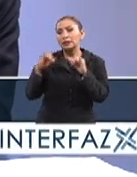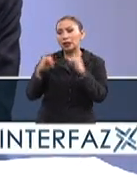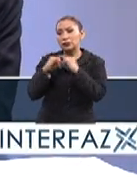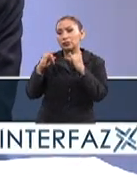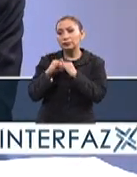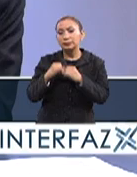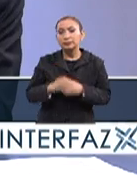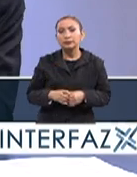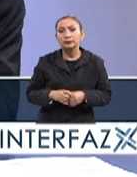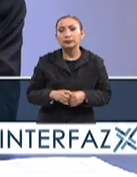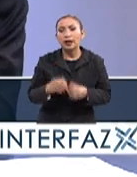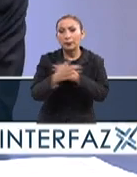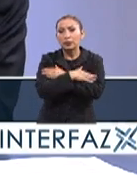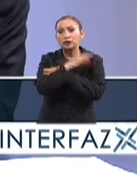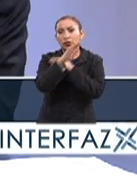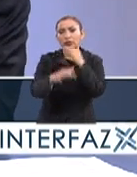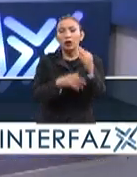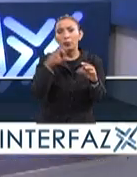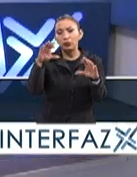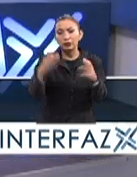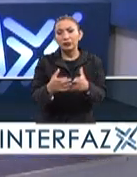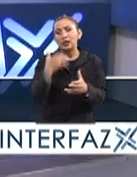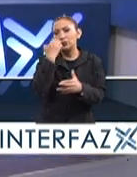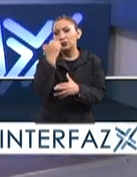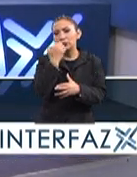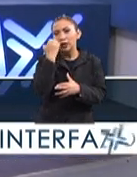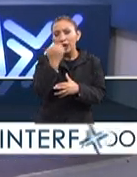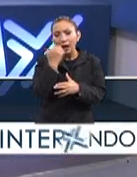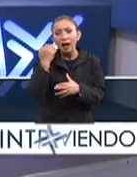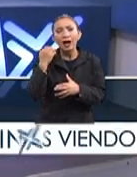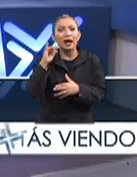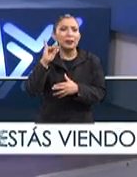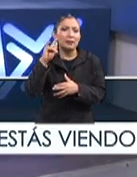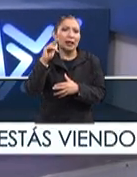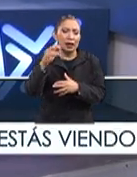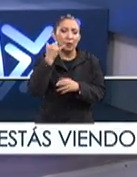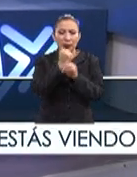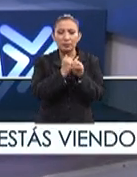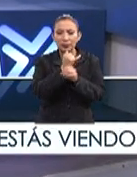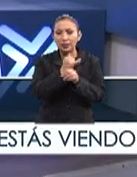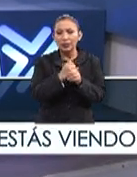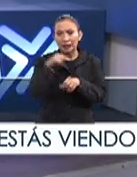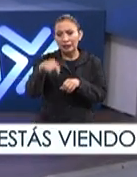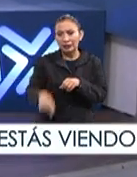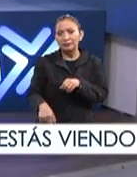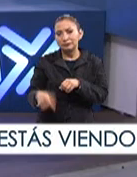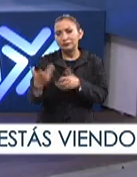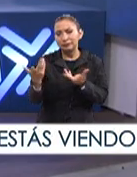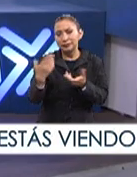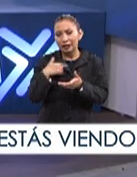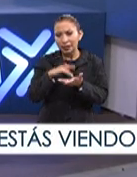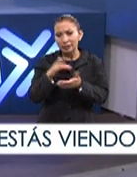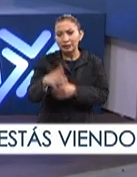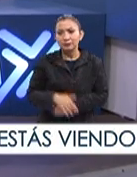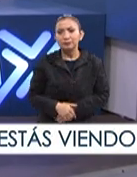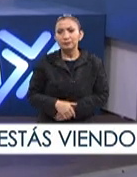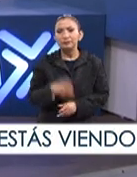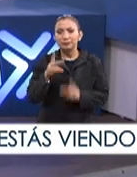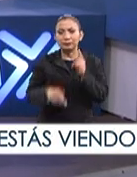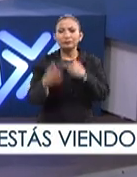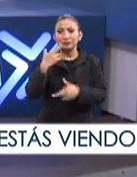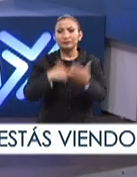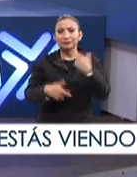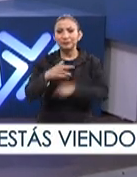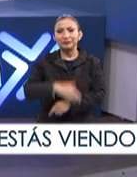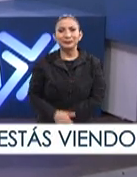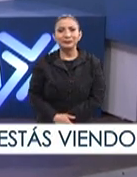también que confluyen. Un abrazo a toda la comunidad politécnica desde los estudios de Interfaz. Gracias por estar con nosotros. Una pausa